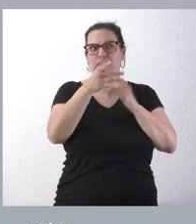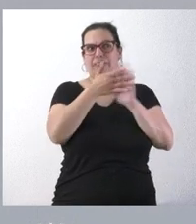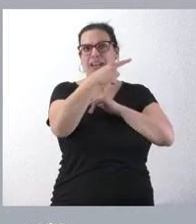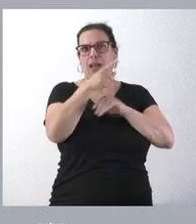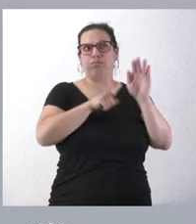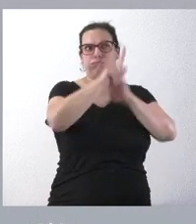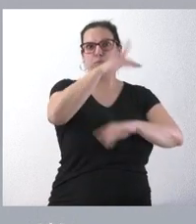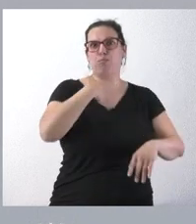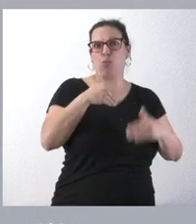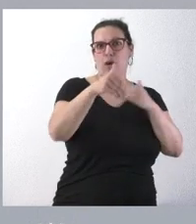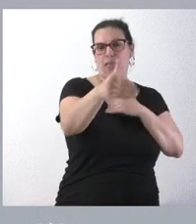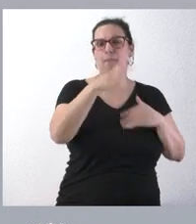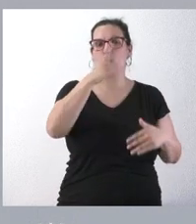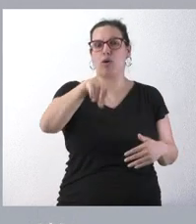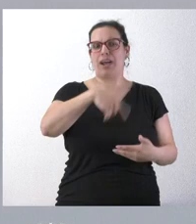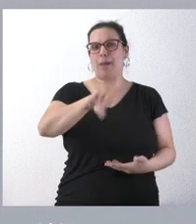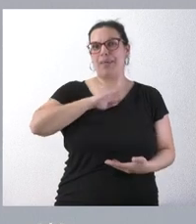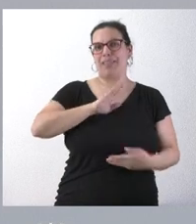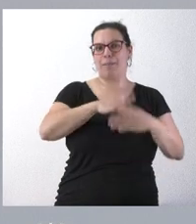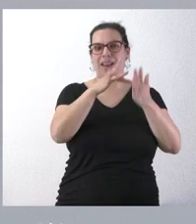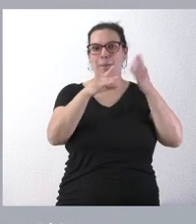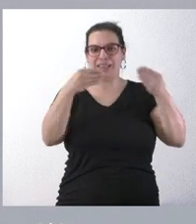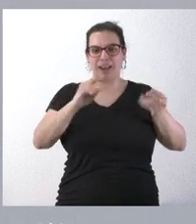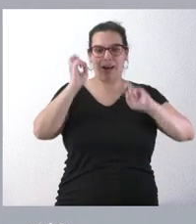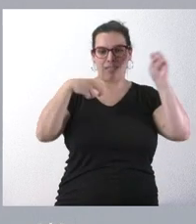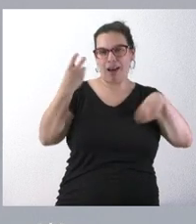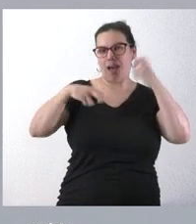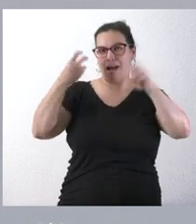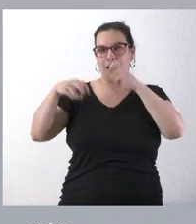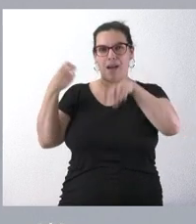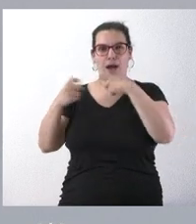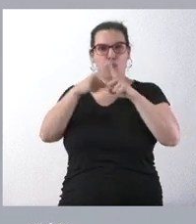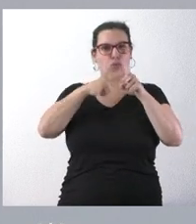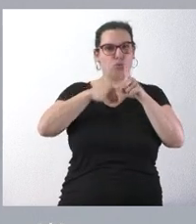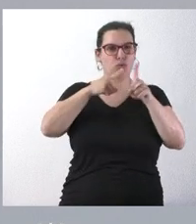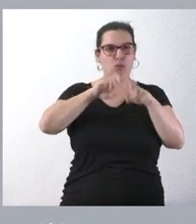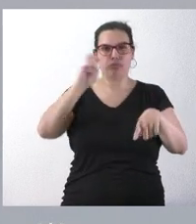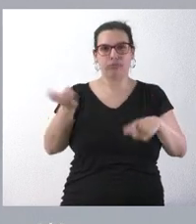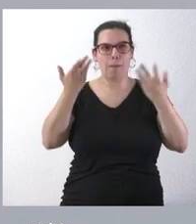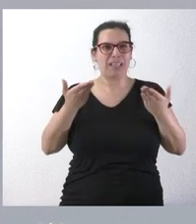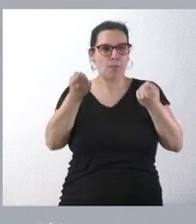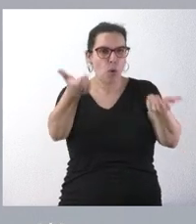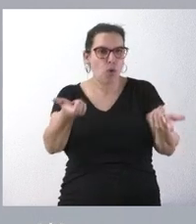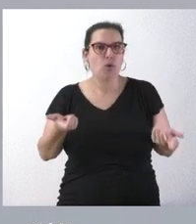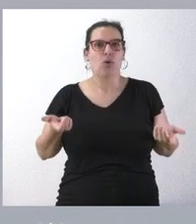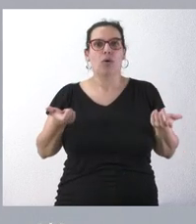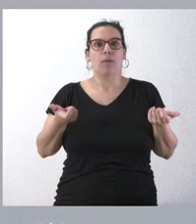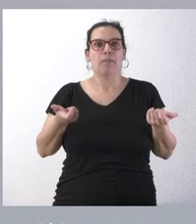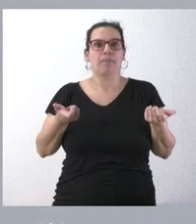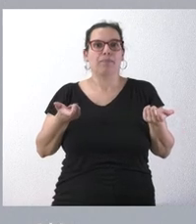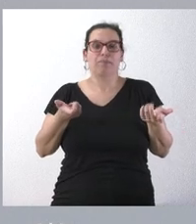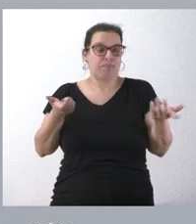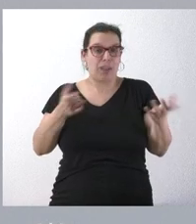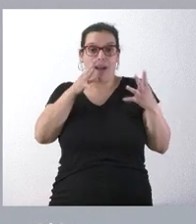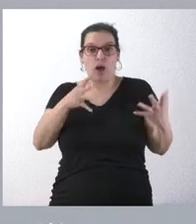capacidad infinita de reciclado, pero también por su ligero peso. Y en este momento,